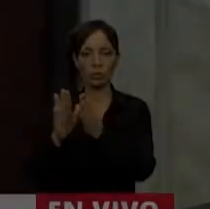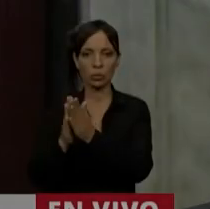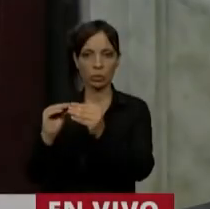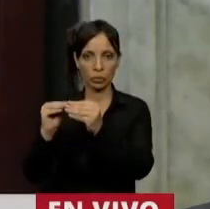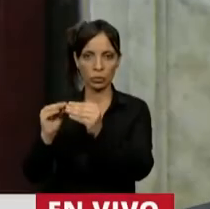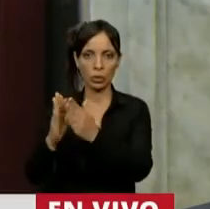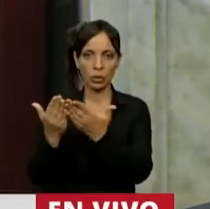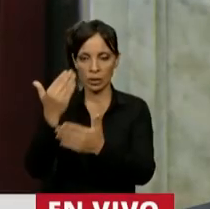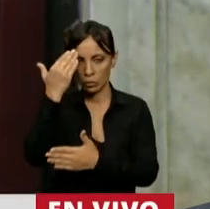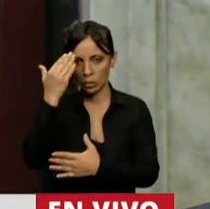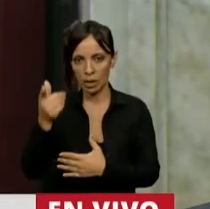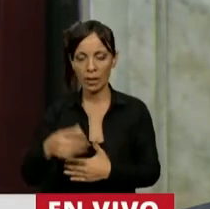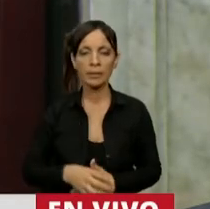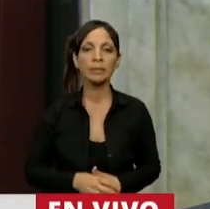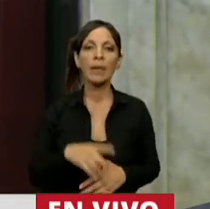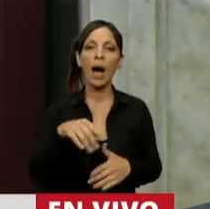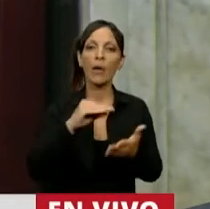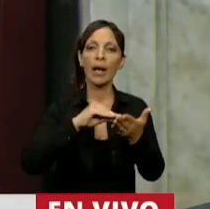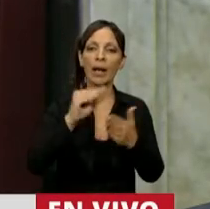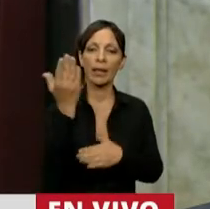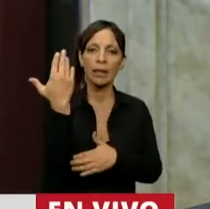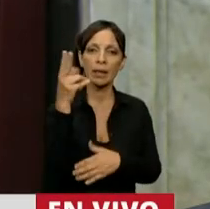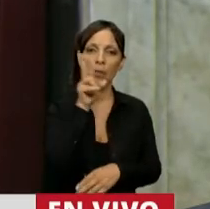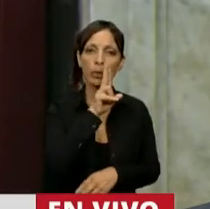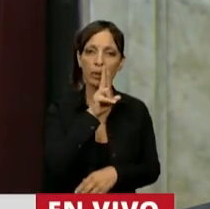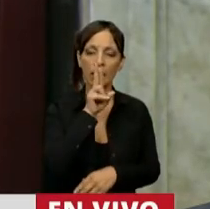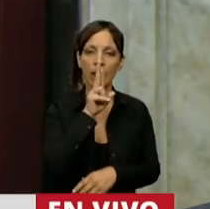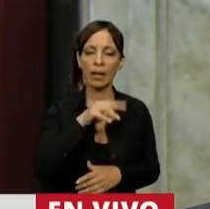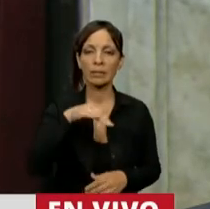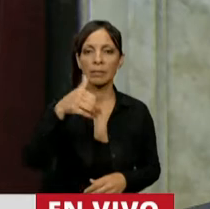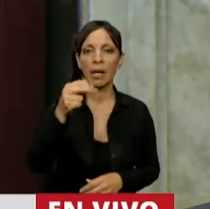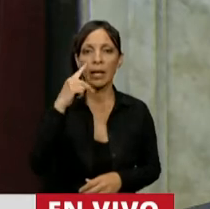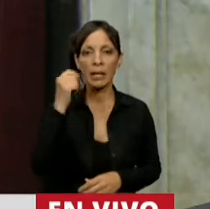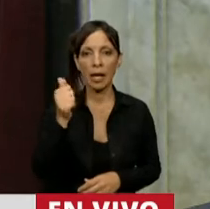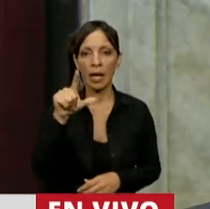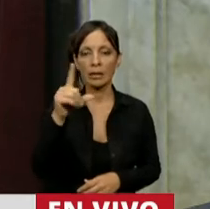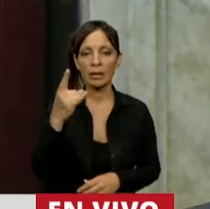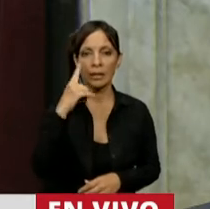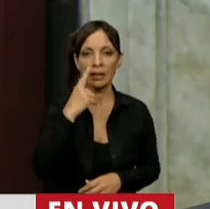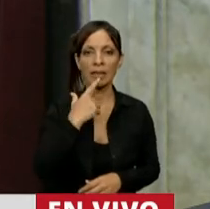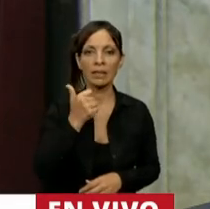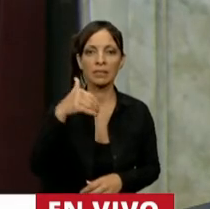Tiene la palabra la diputada María Luisa Montoto.